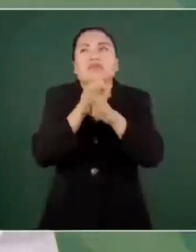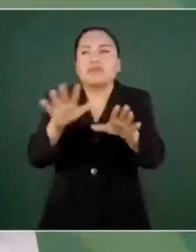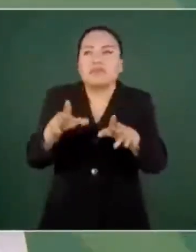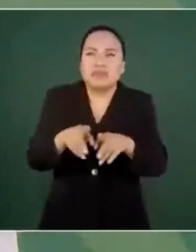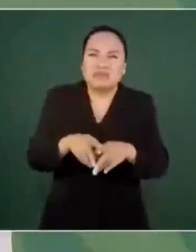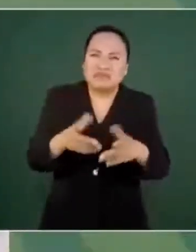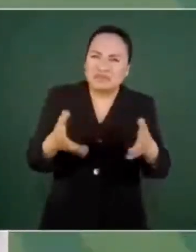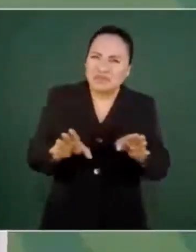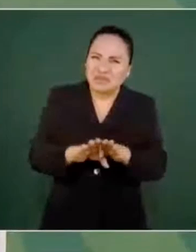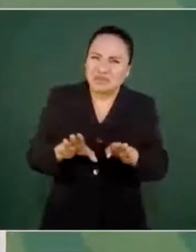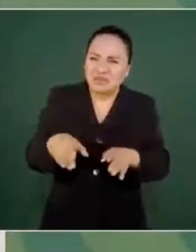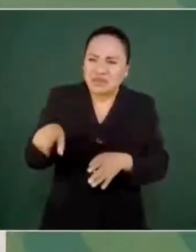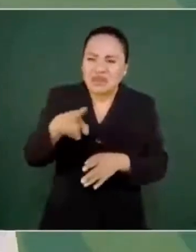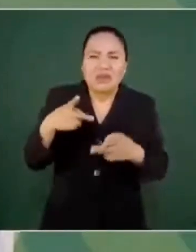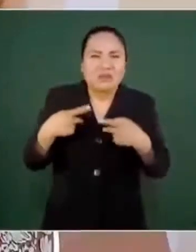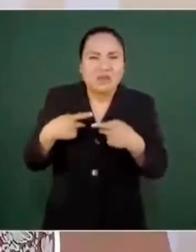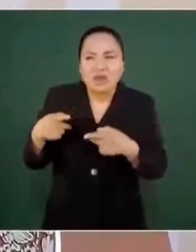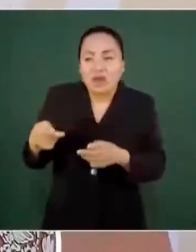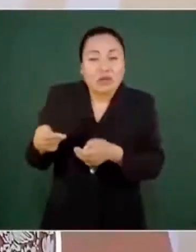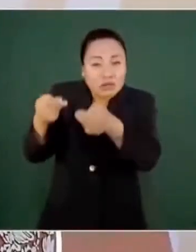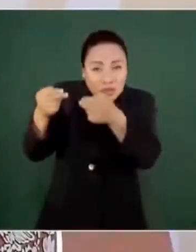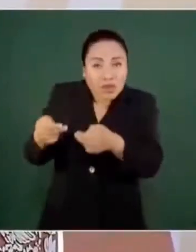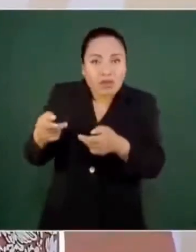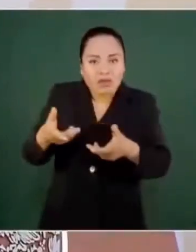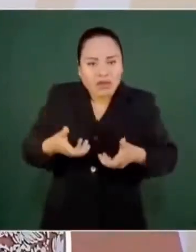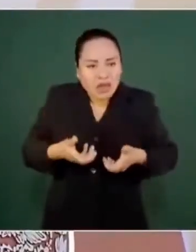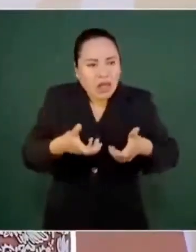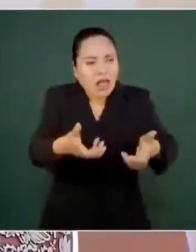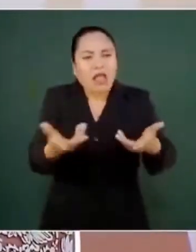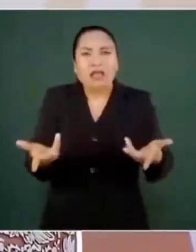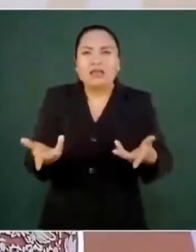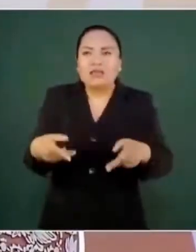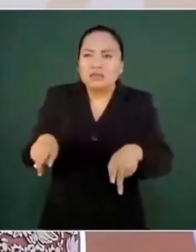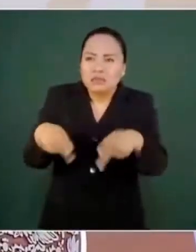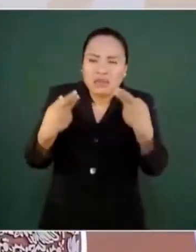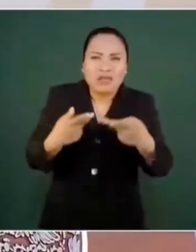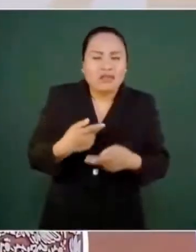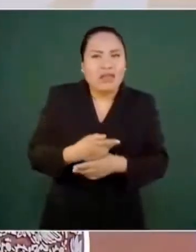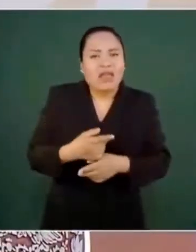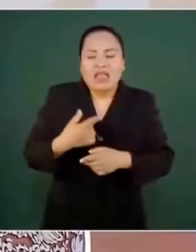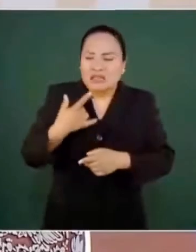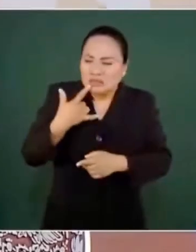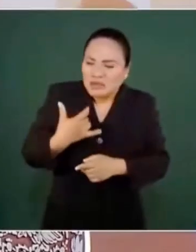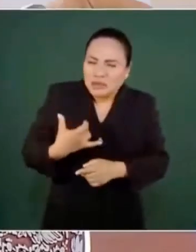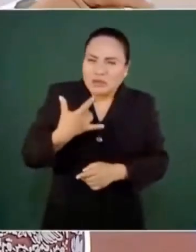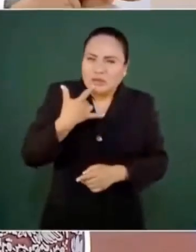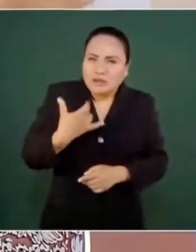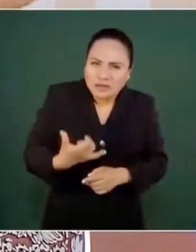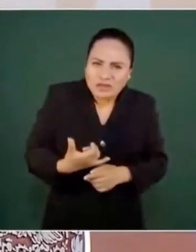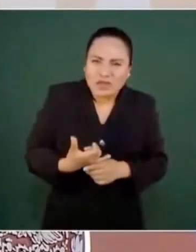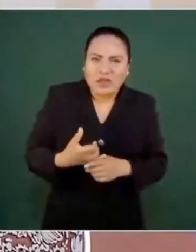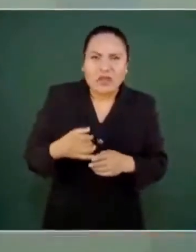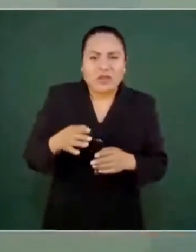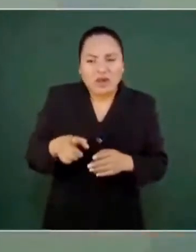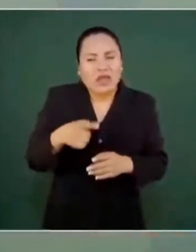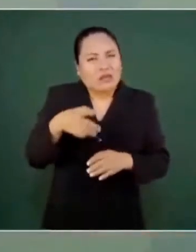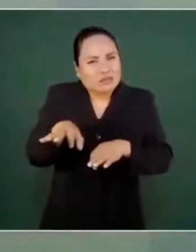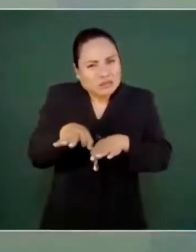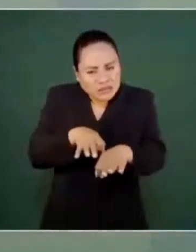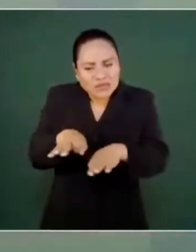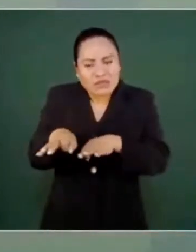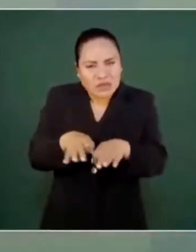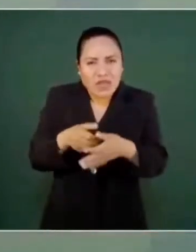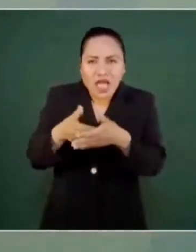pueden, sobre todo los que salieron adelante en los peores momentos de la economía en